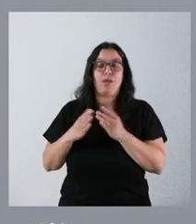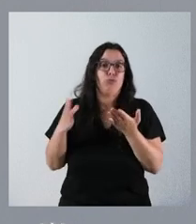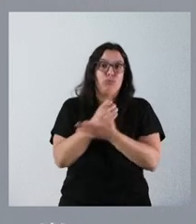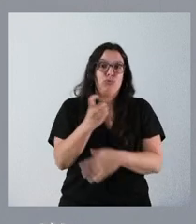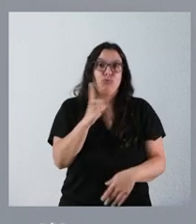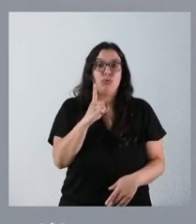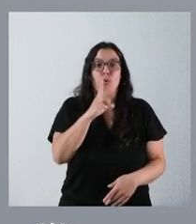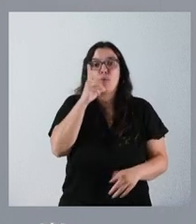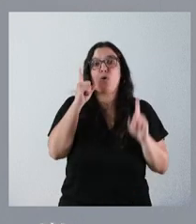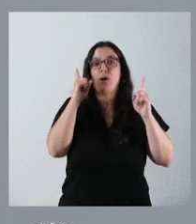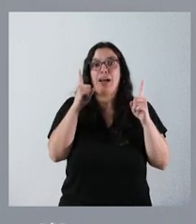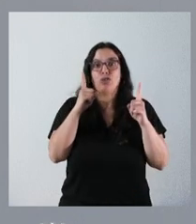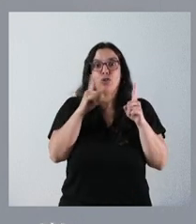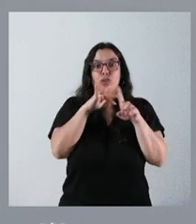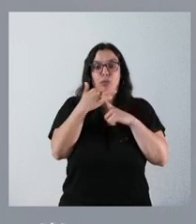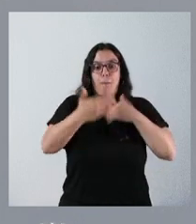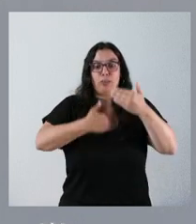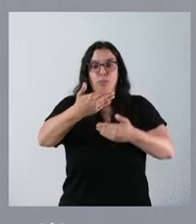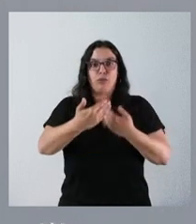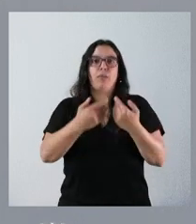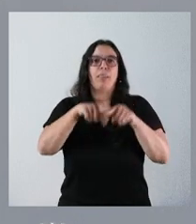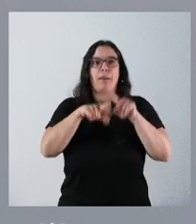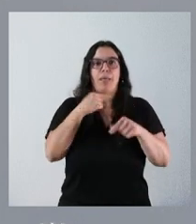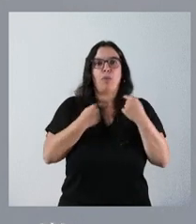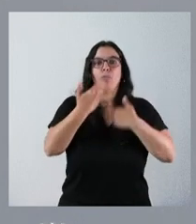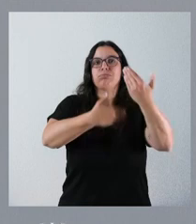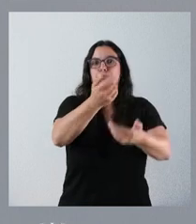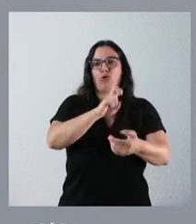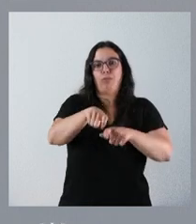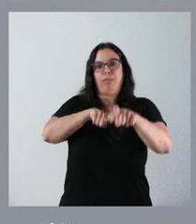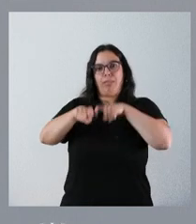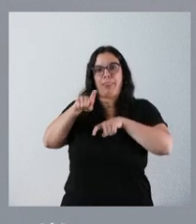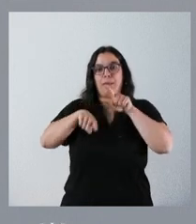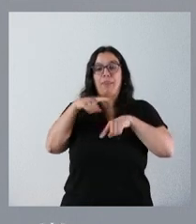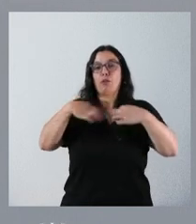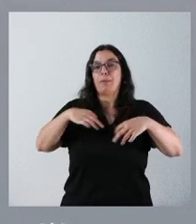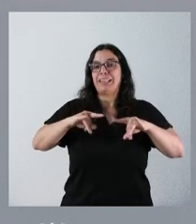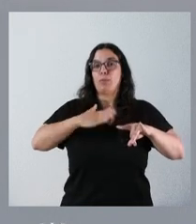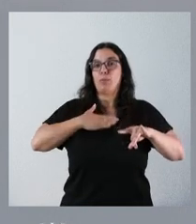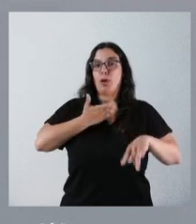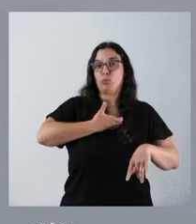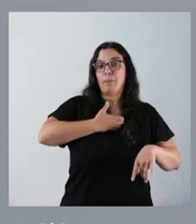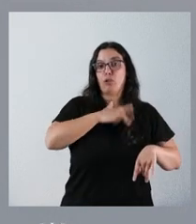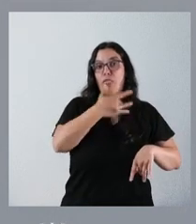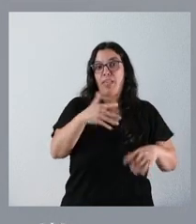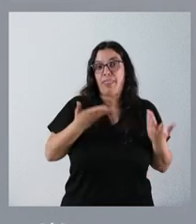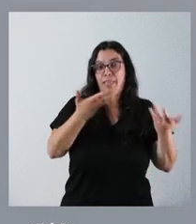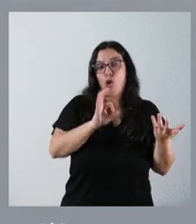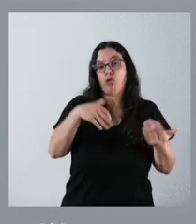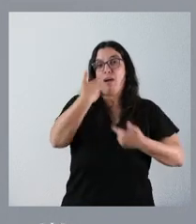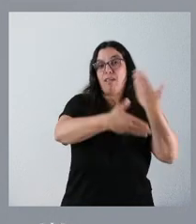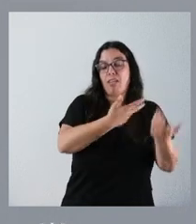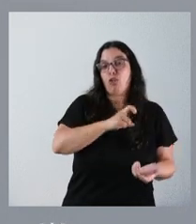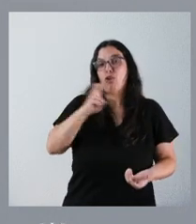todos los casos están en igual circunstancia. Generalmente son terrenos cedidos por los ayuntamientos y, generalmente, en algunos casos está más avanzado. En otros pudiera